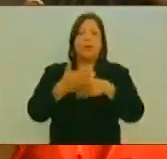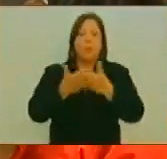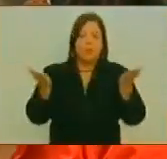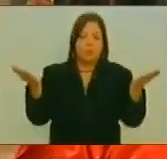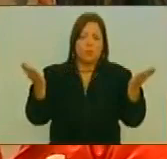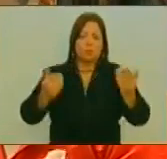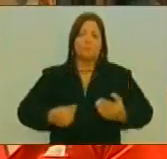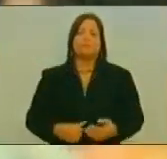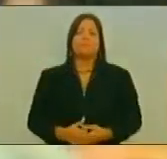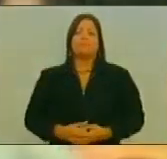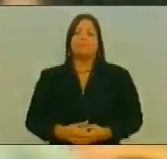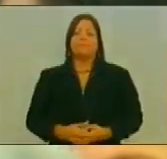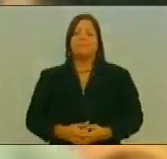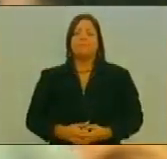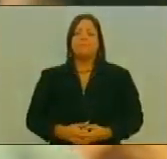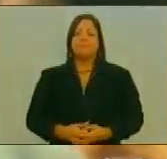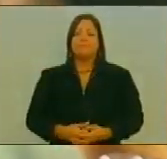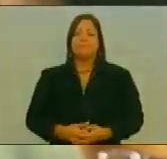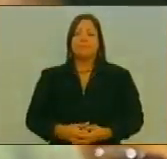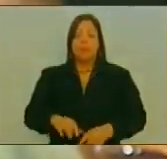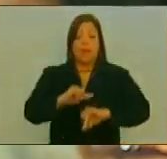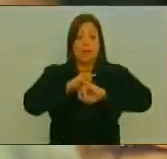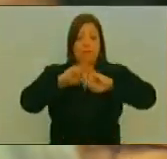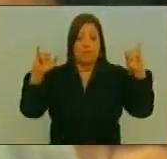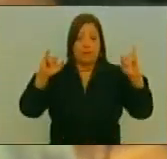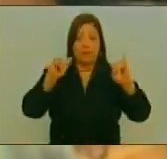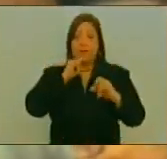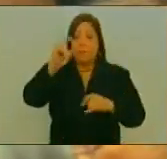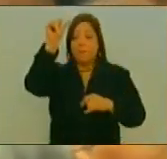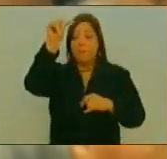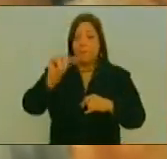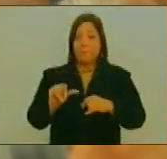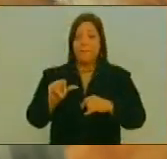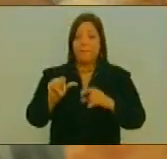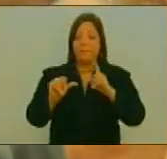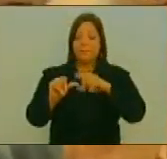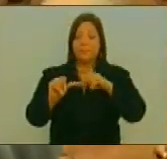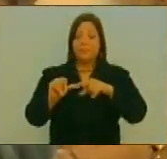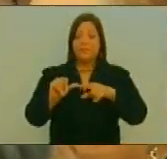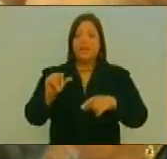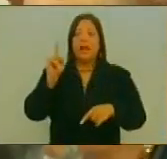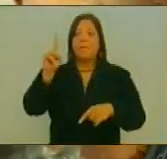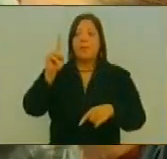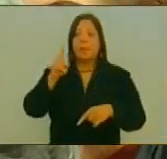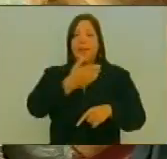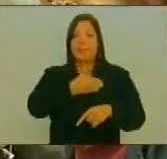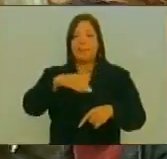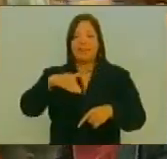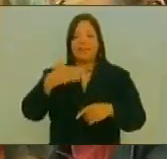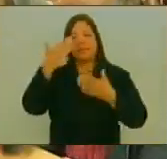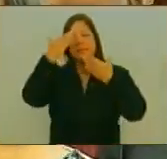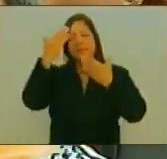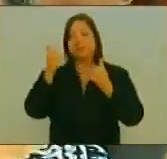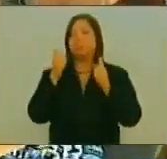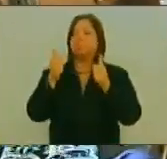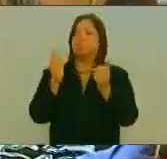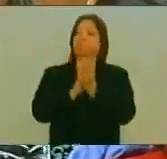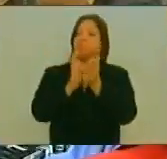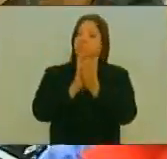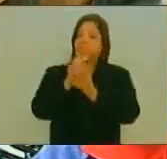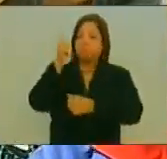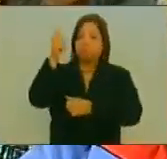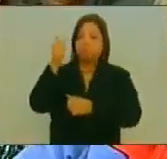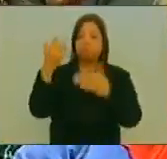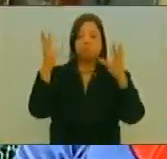Público Al finalizar finalizar Su intervención El primer Vicepresidente Agradeció Las palabras Del